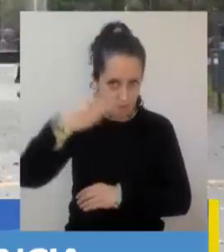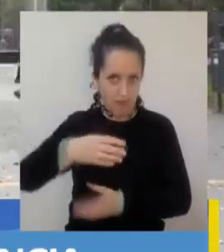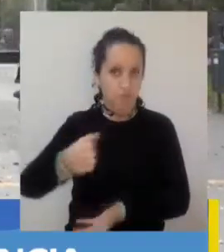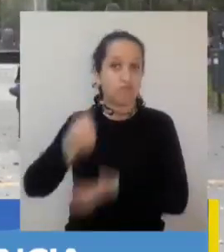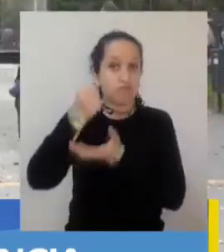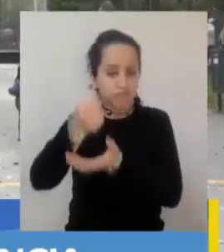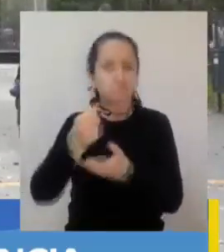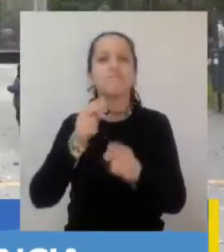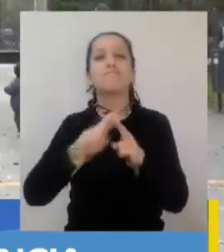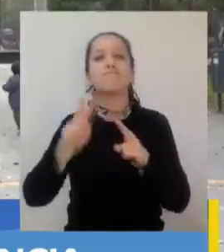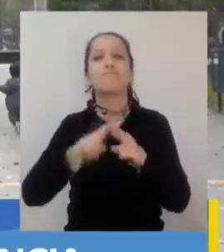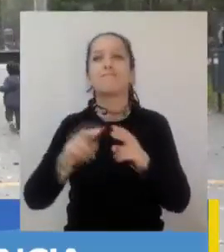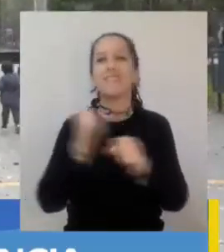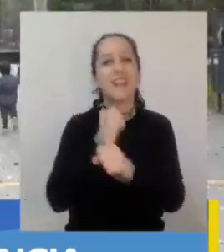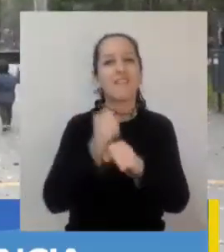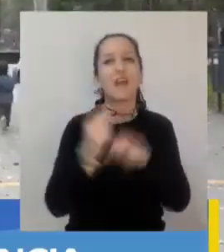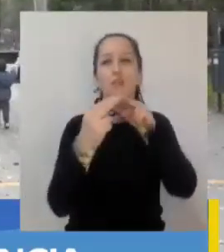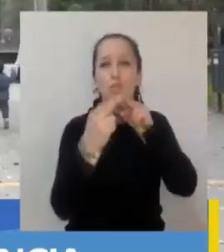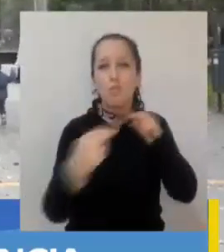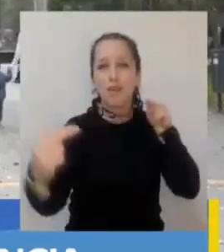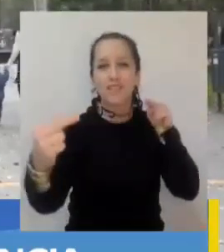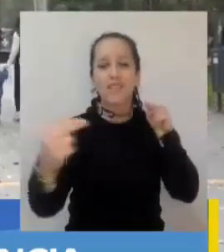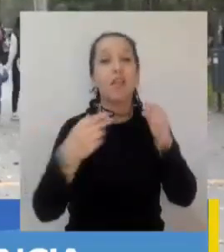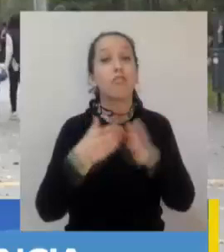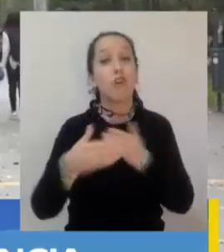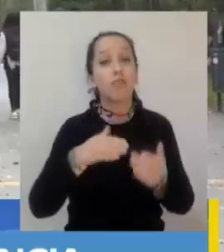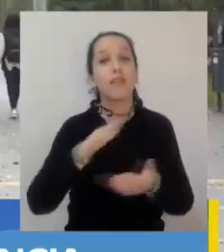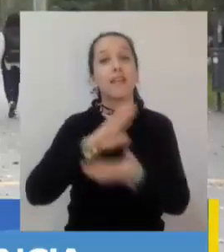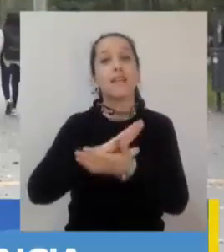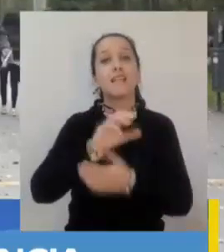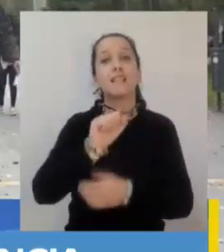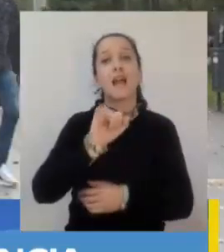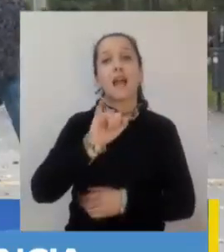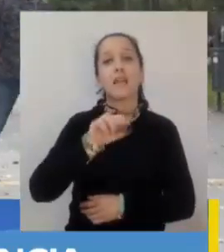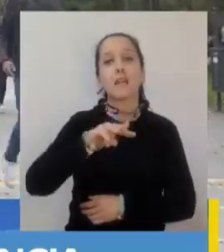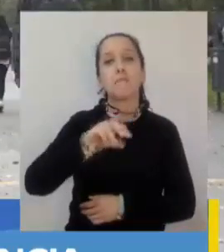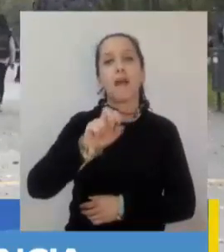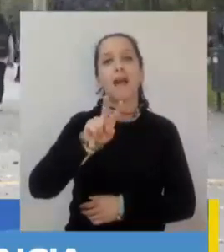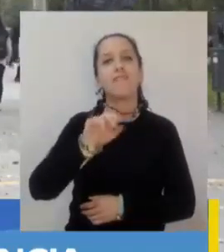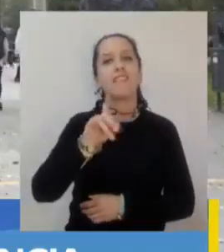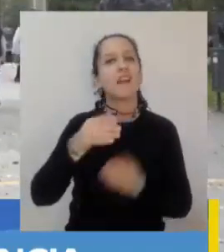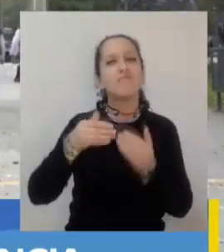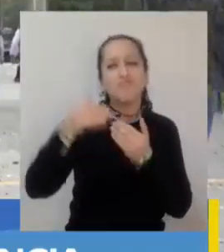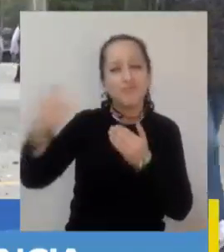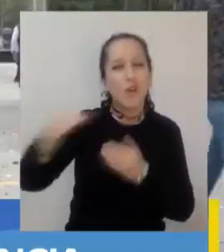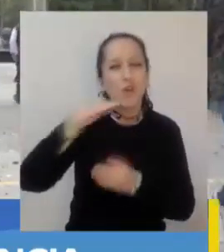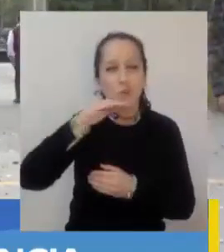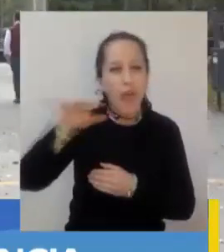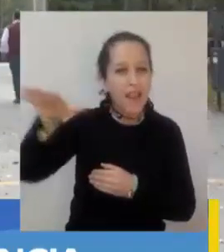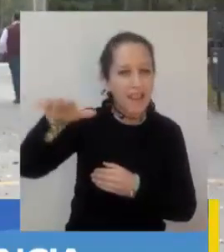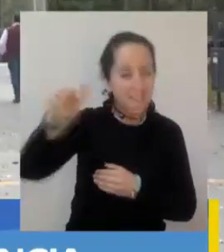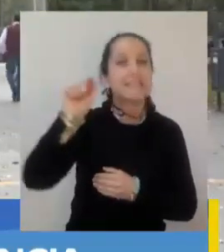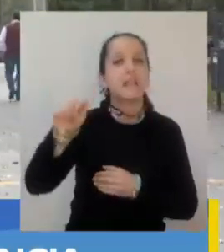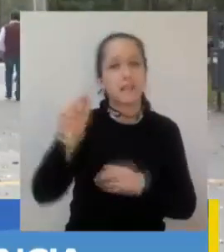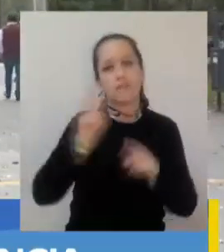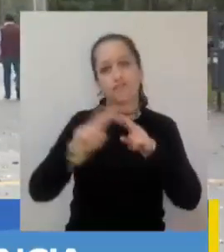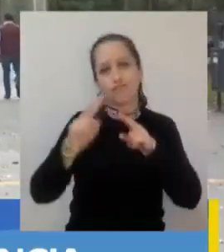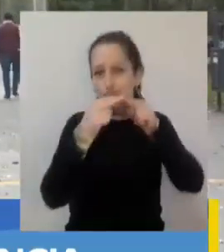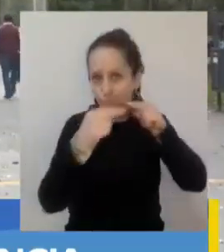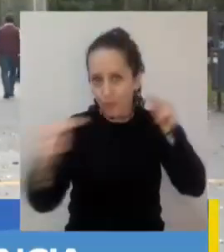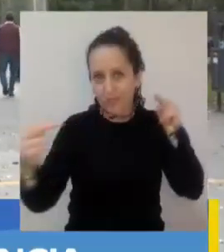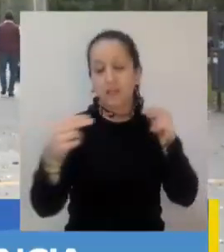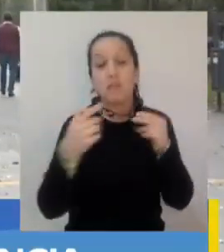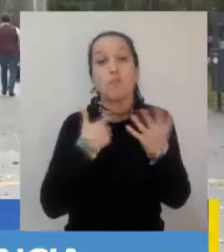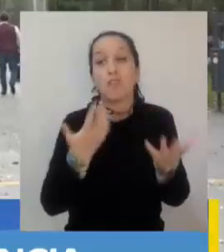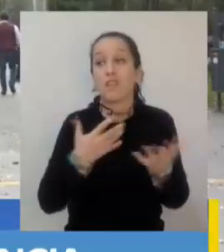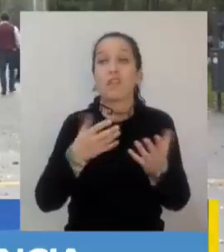reponer la pasarela en Chaimavia. Esta infraestructura ubicada en el sector rural de Concepción permitirá mejorar la calidad de